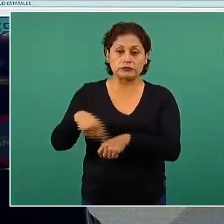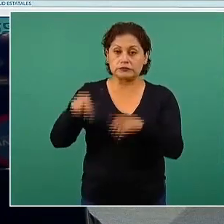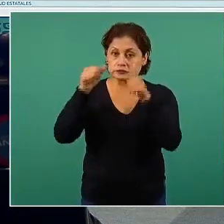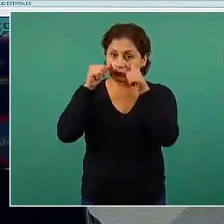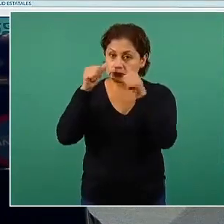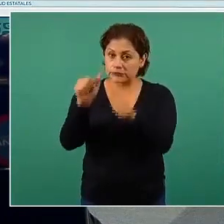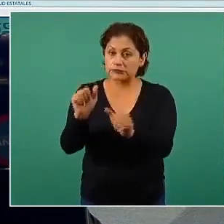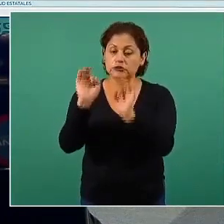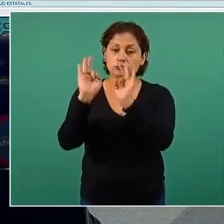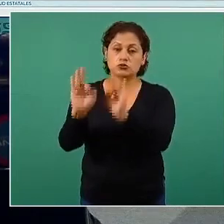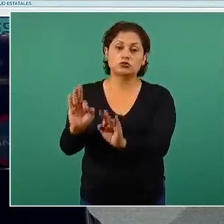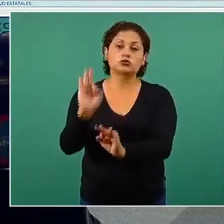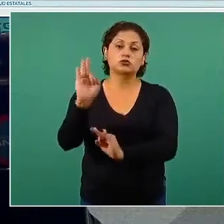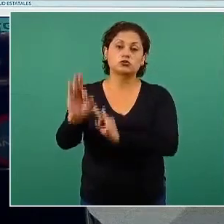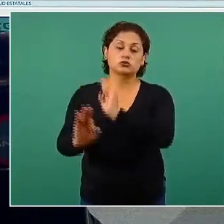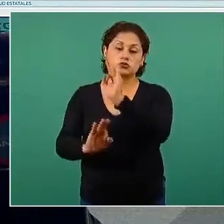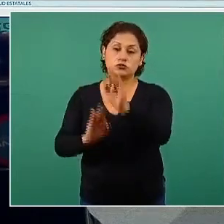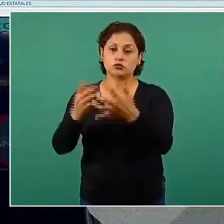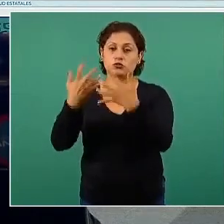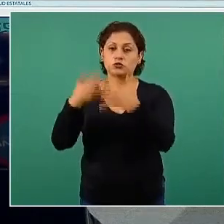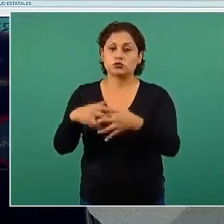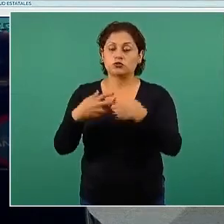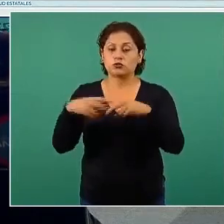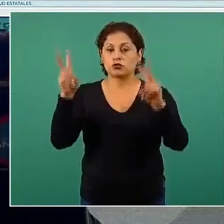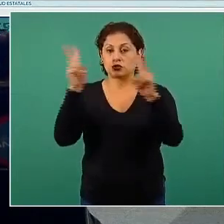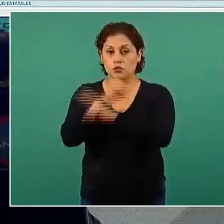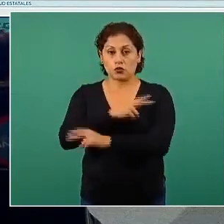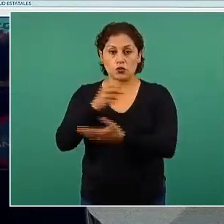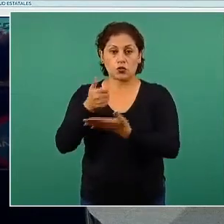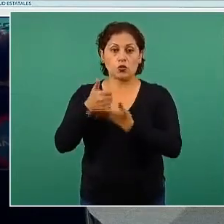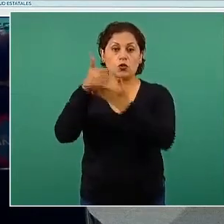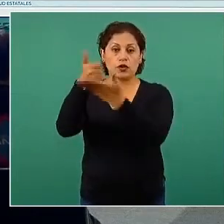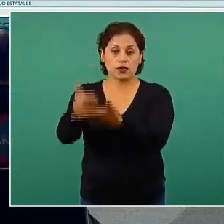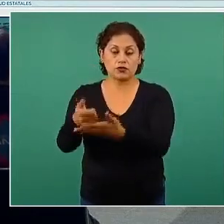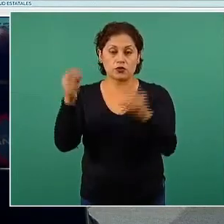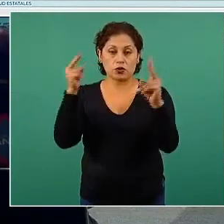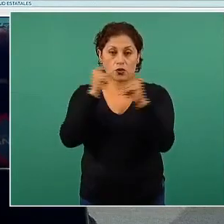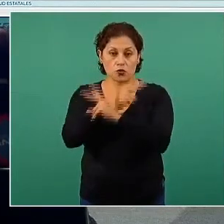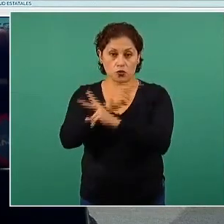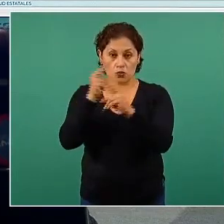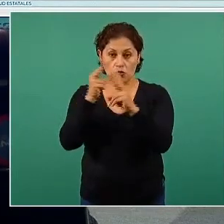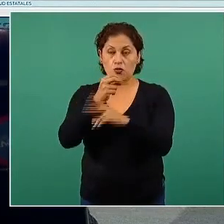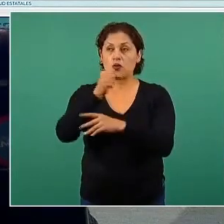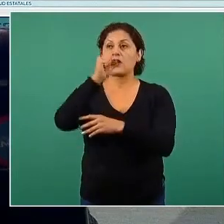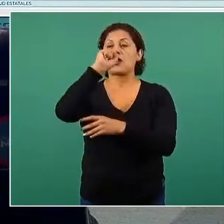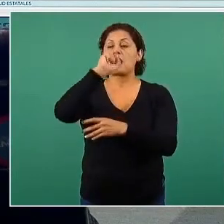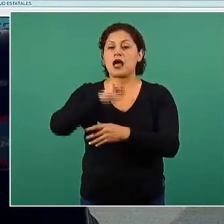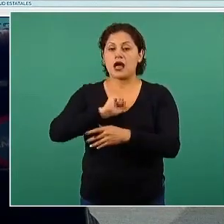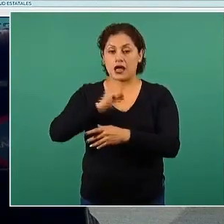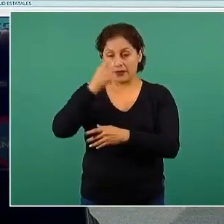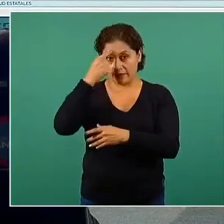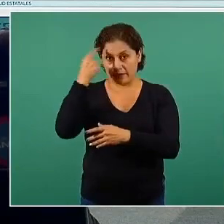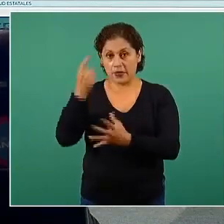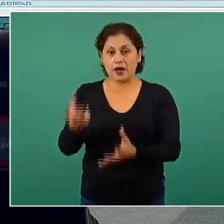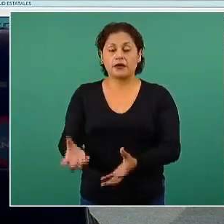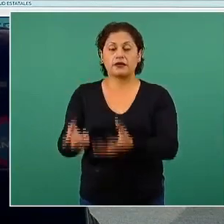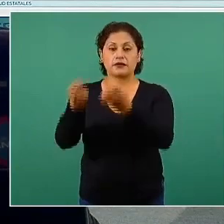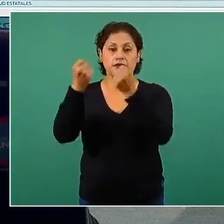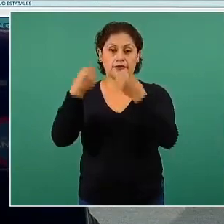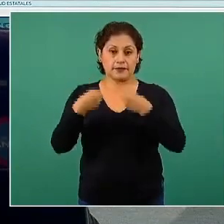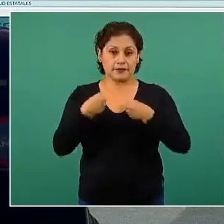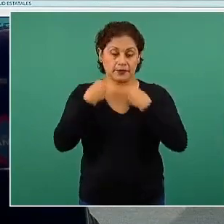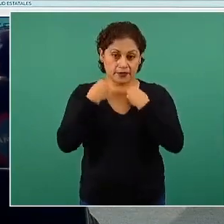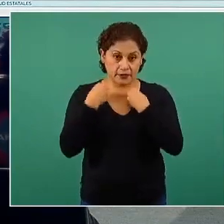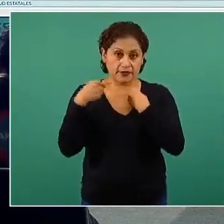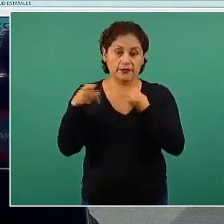críticos, que requieren de una ventilación, de una respiración mecánica para poder funcionar, para poder seguir vivos y para poder